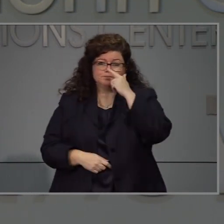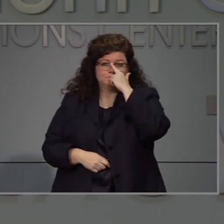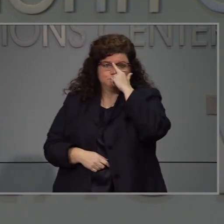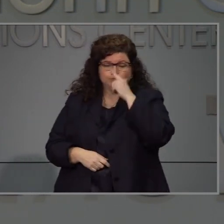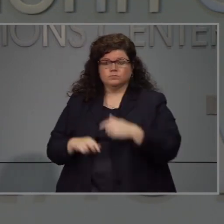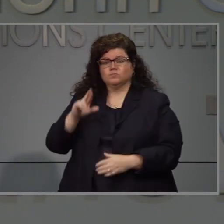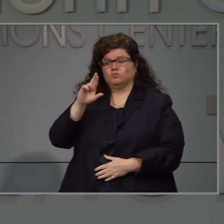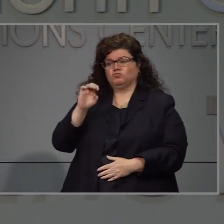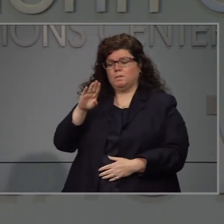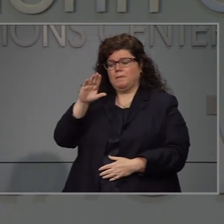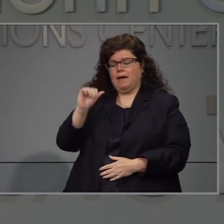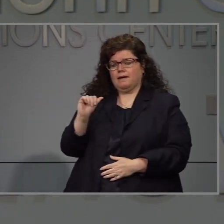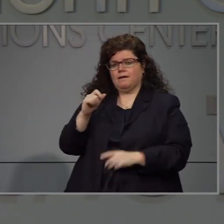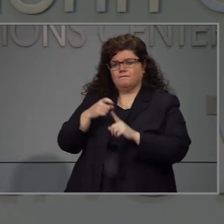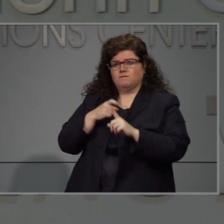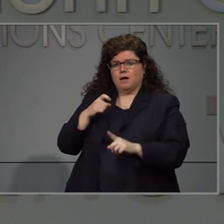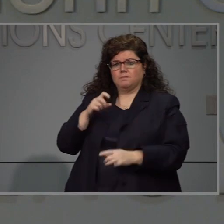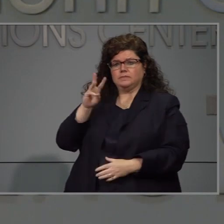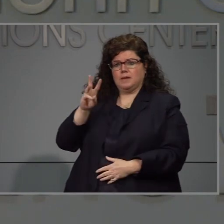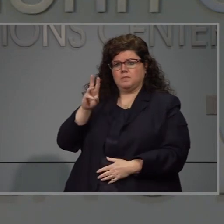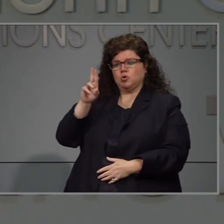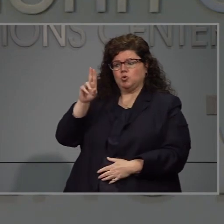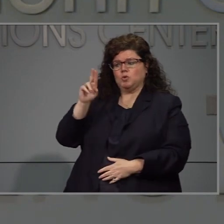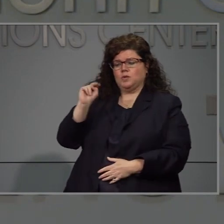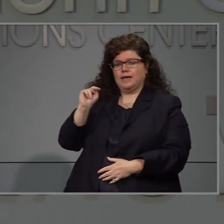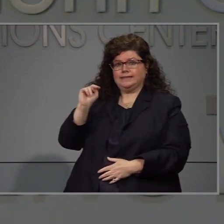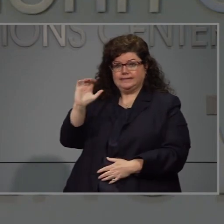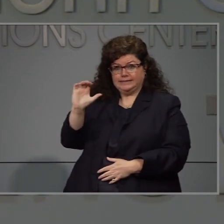Rebeca Martínez, WUNC.